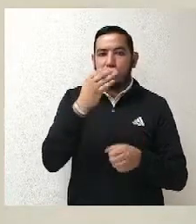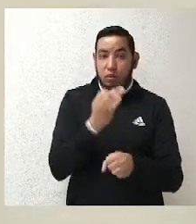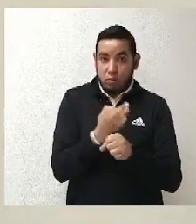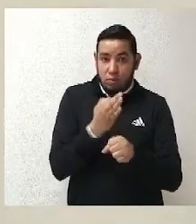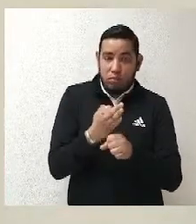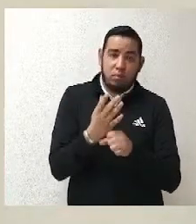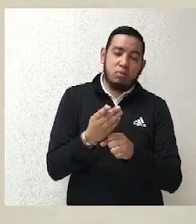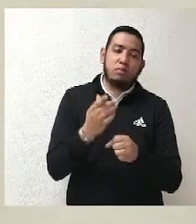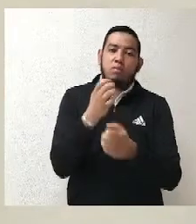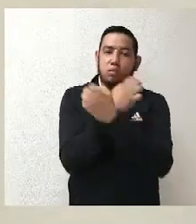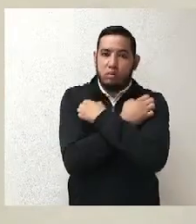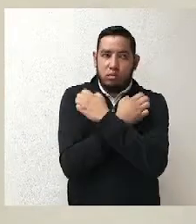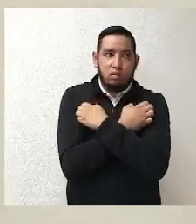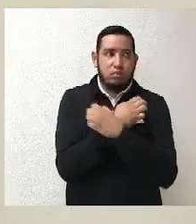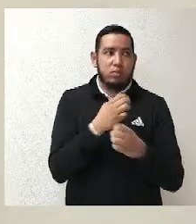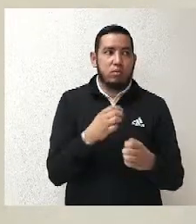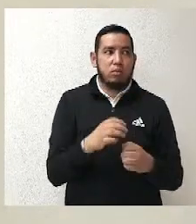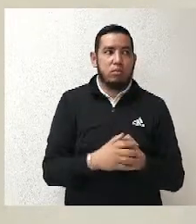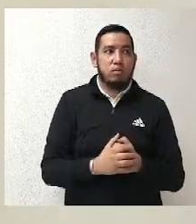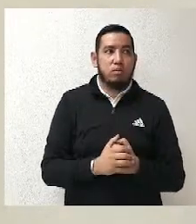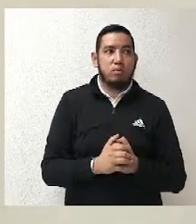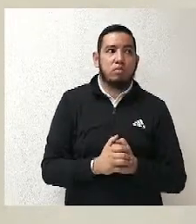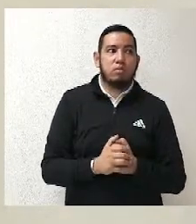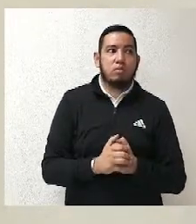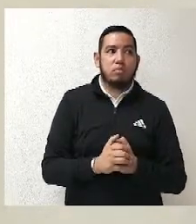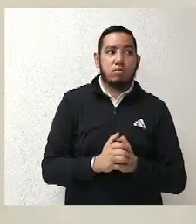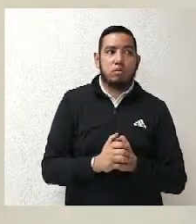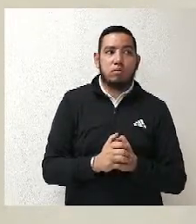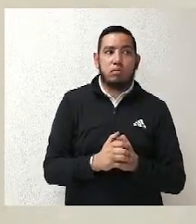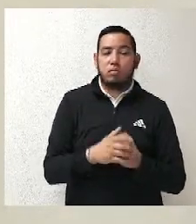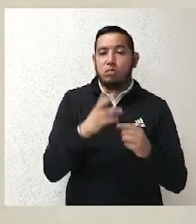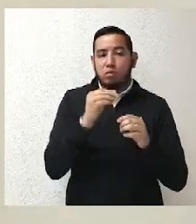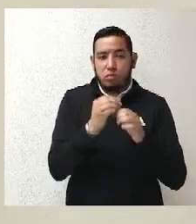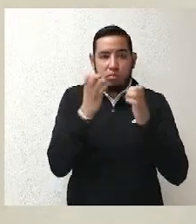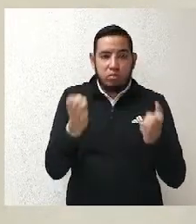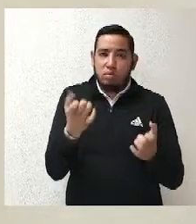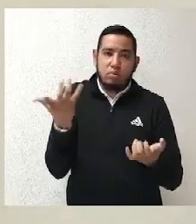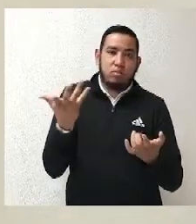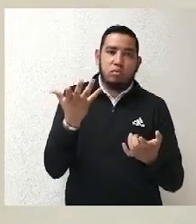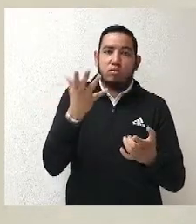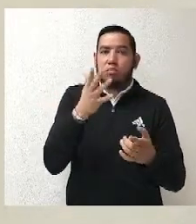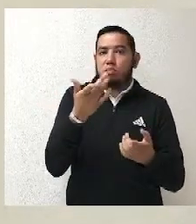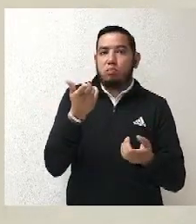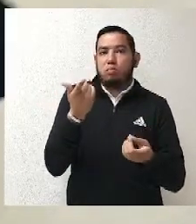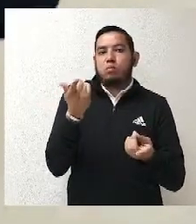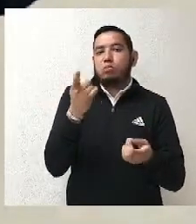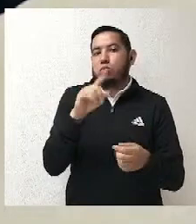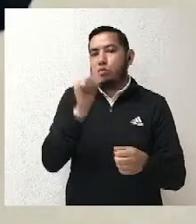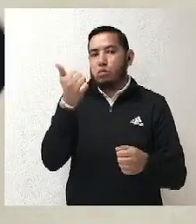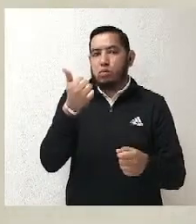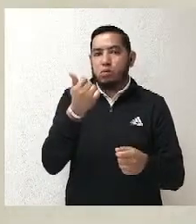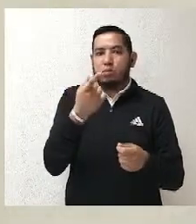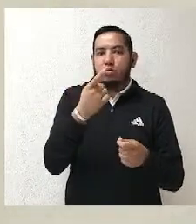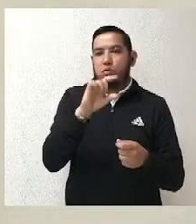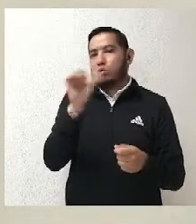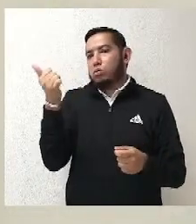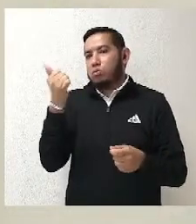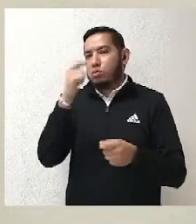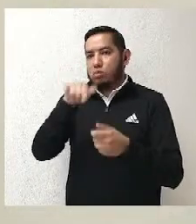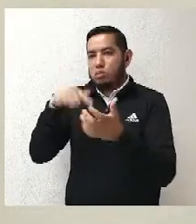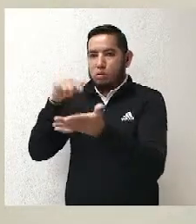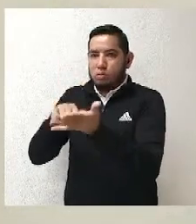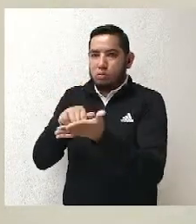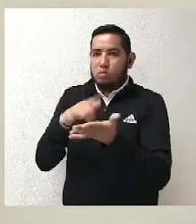honoríficos, dentro de sus atribuciones no está el buscar el voto o posicionarse ante